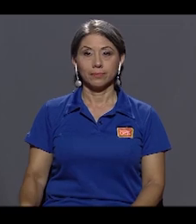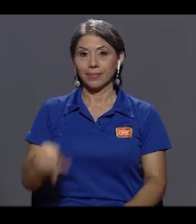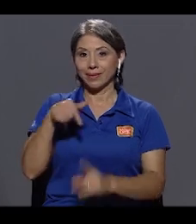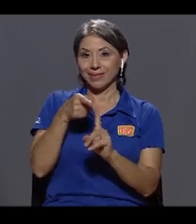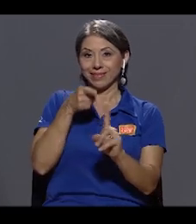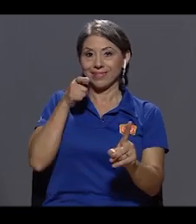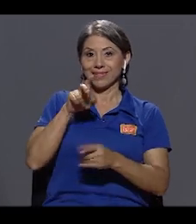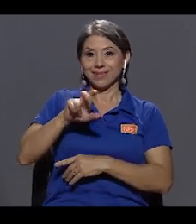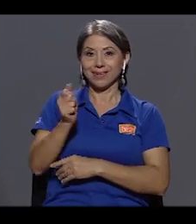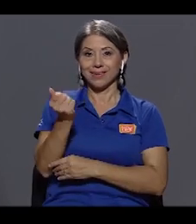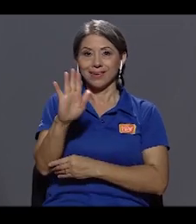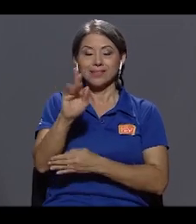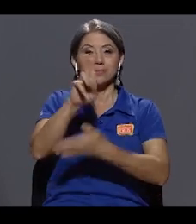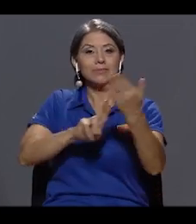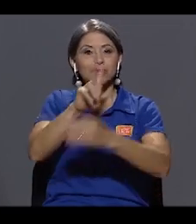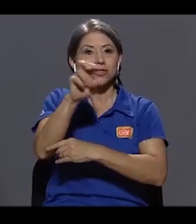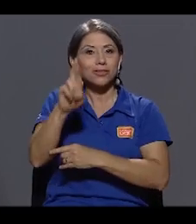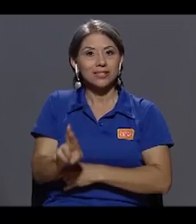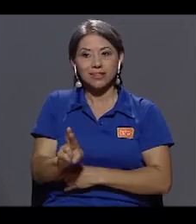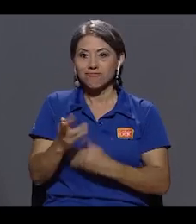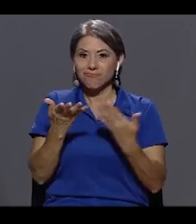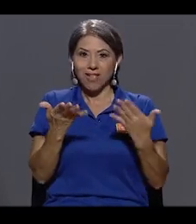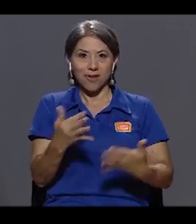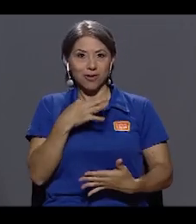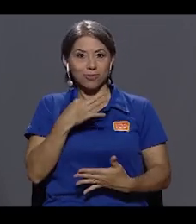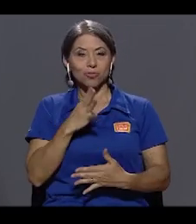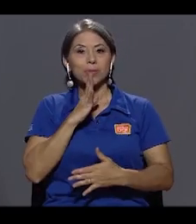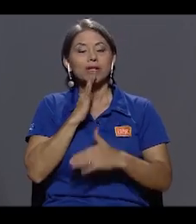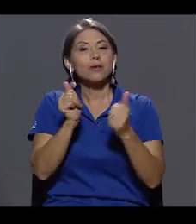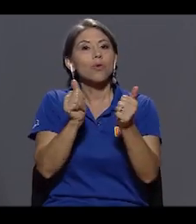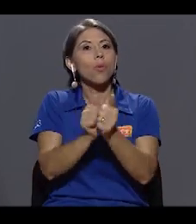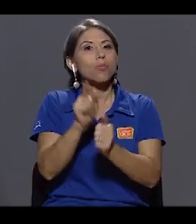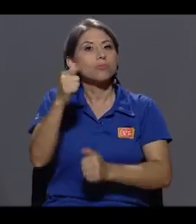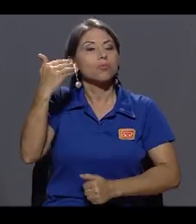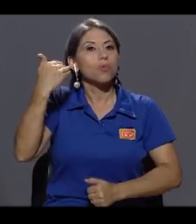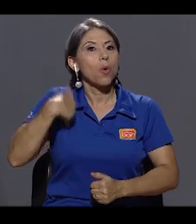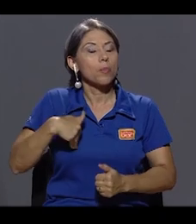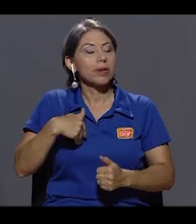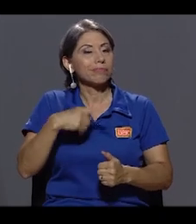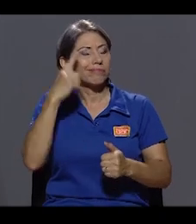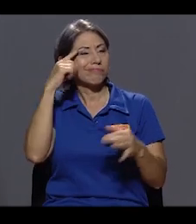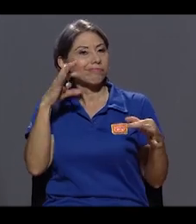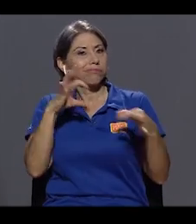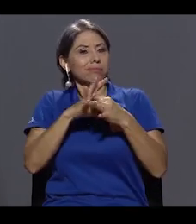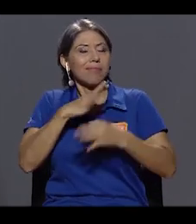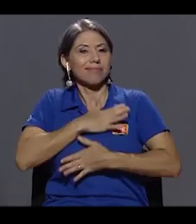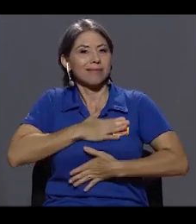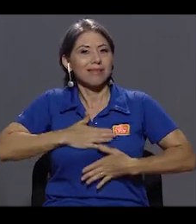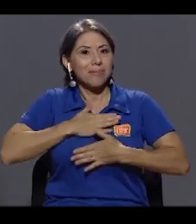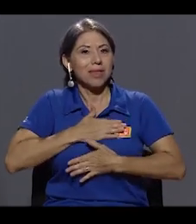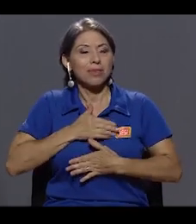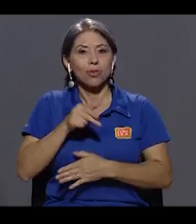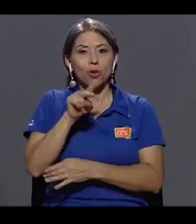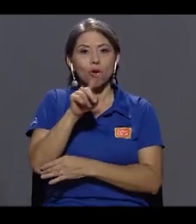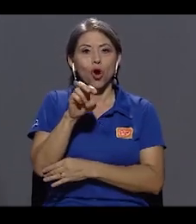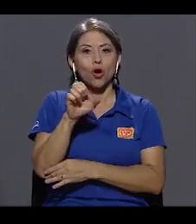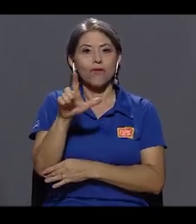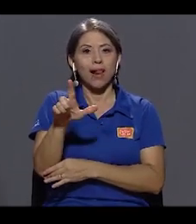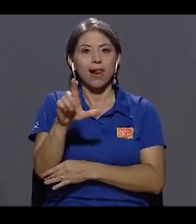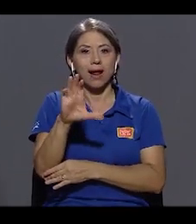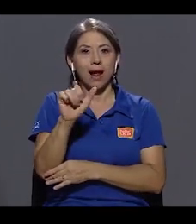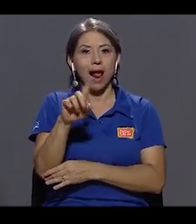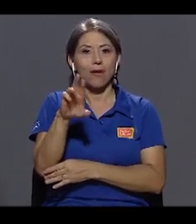Estamos desde el canal 15 de la Universidad de Costa Rica. Tengo el gusto de conversar hoy con un hombre referente del entretenimiento, Don Norval Calvo,